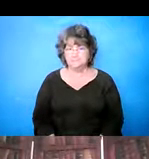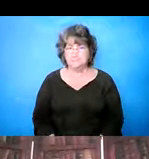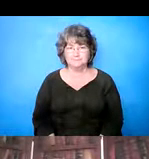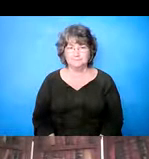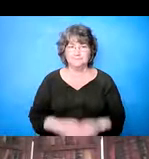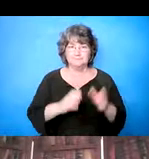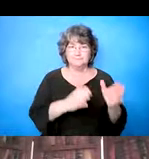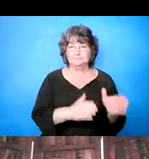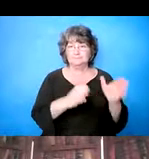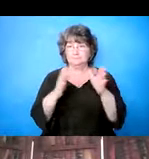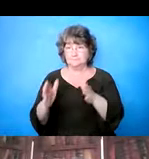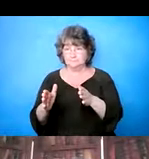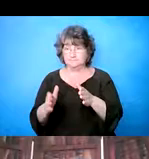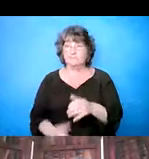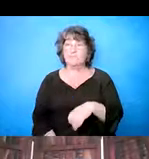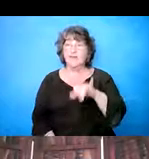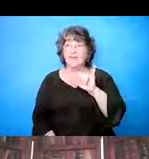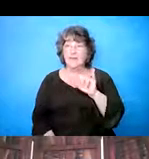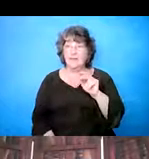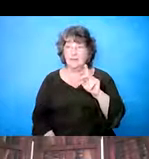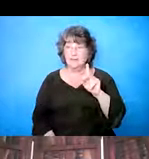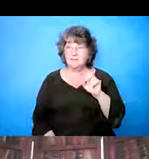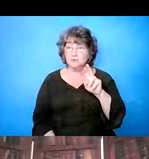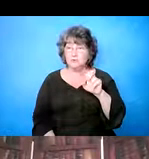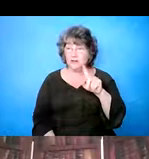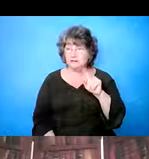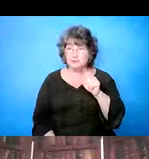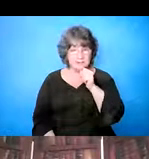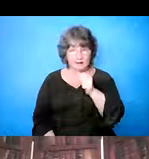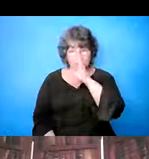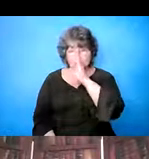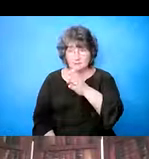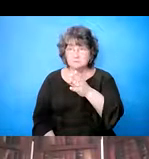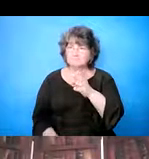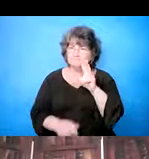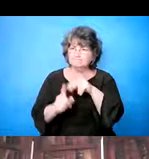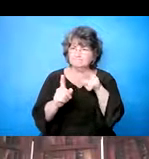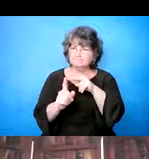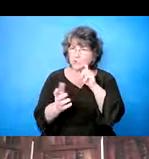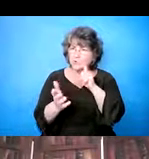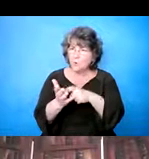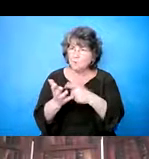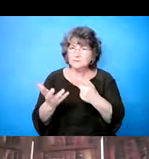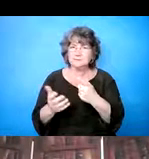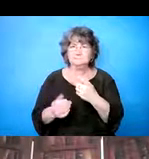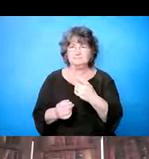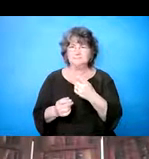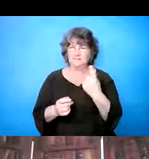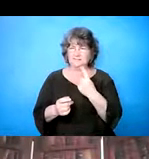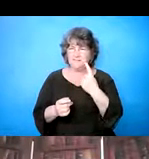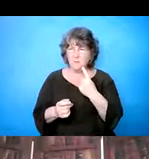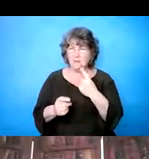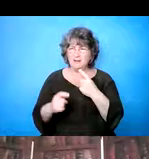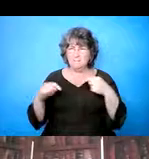indirecta. Tiene que ser más observativo sobre esta cosa. Si le está diciendo, me siento